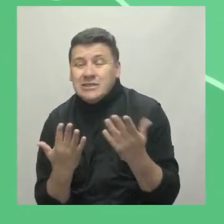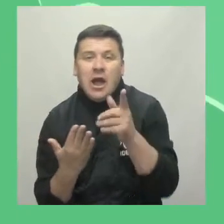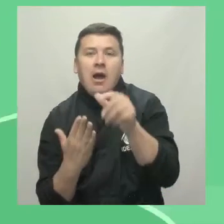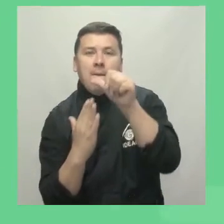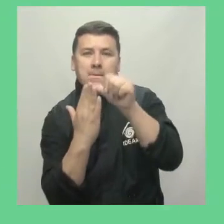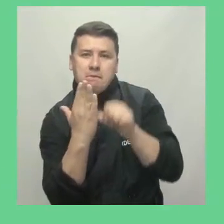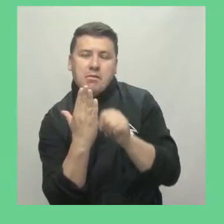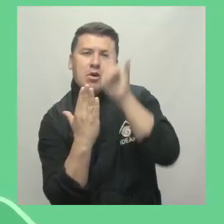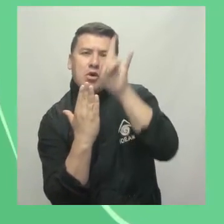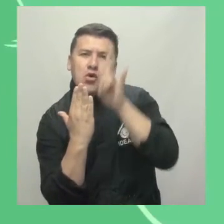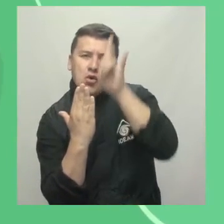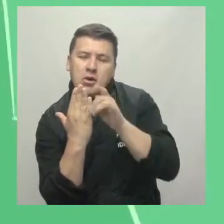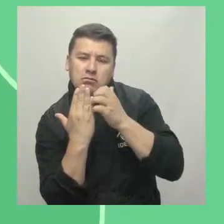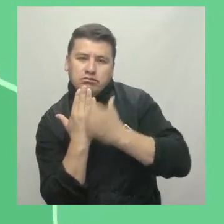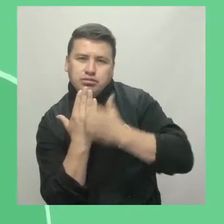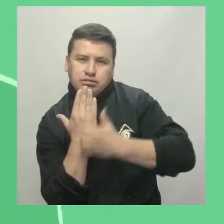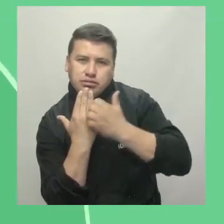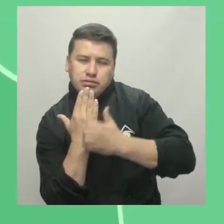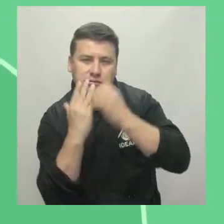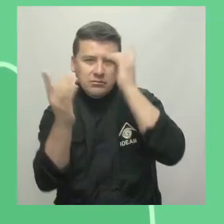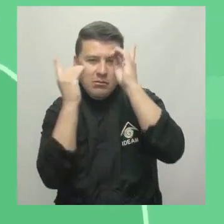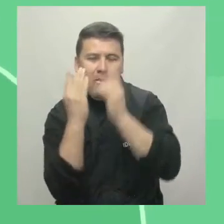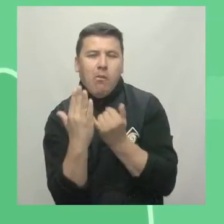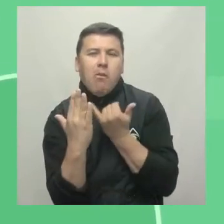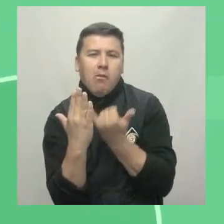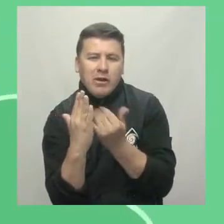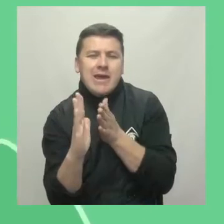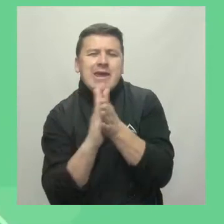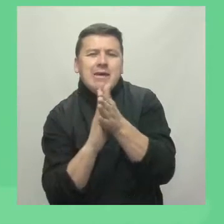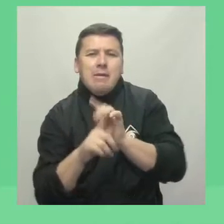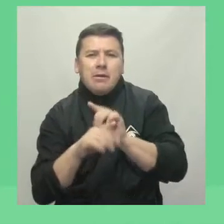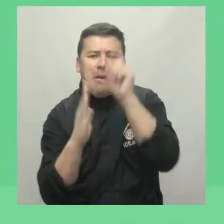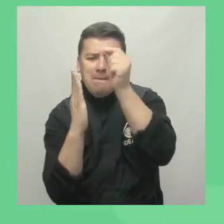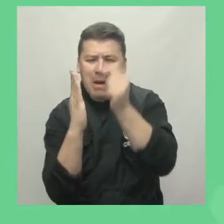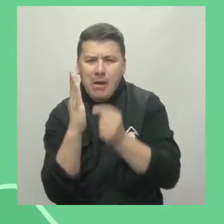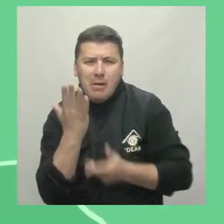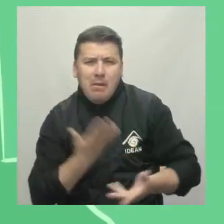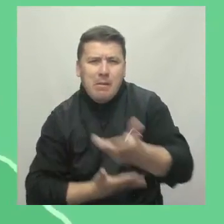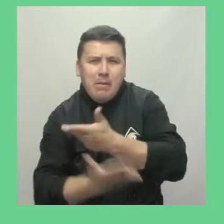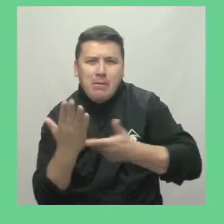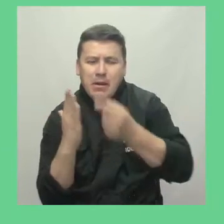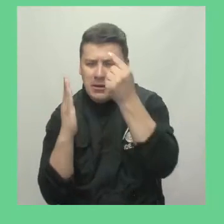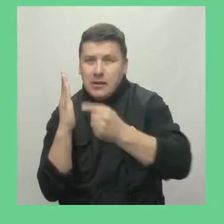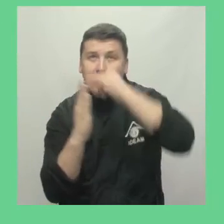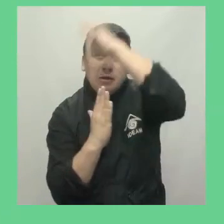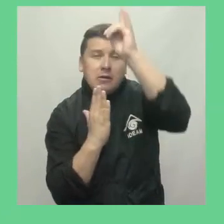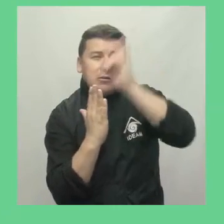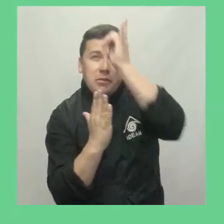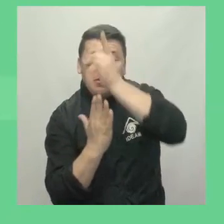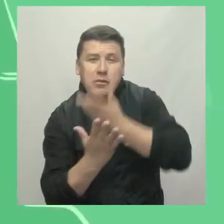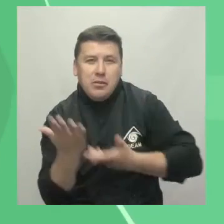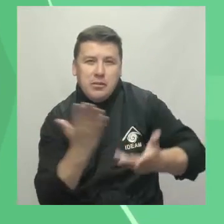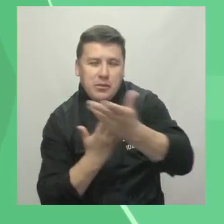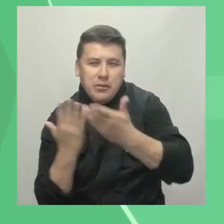instante, descarga nuestra aplicación Mi Pronóstico desde Google Play o App Store. Información en tiempo real, detallada, satelital,